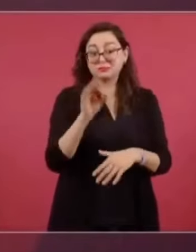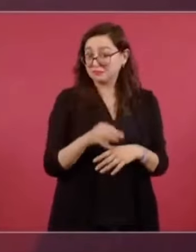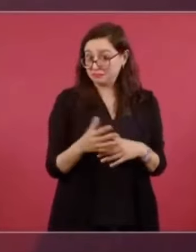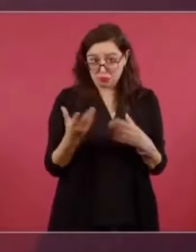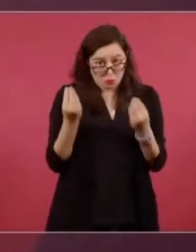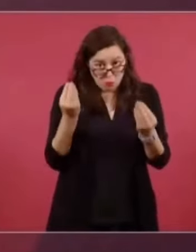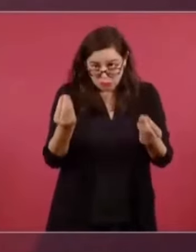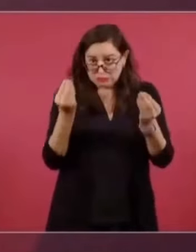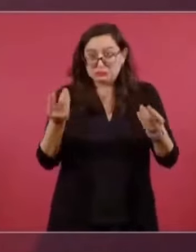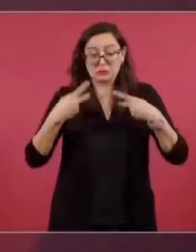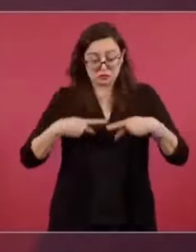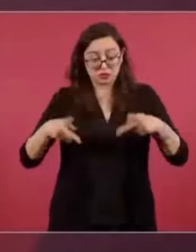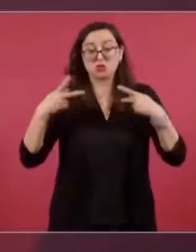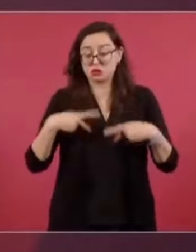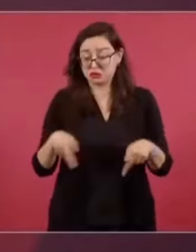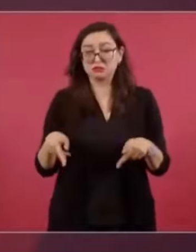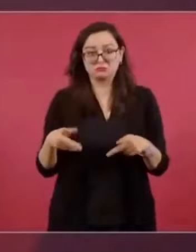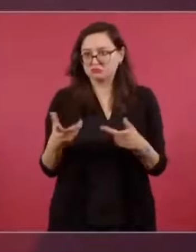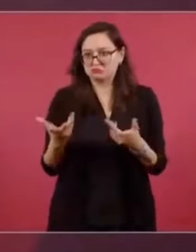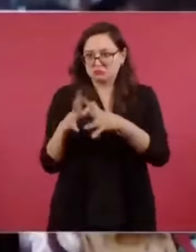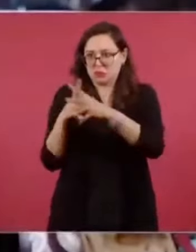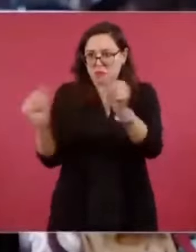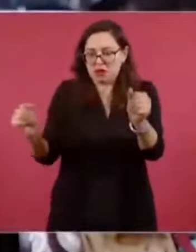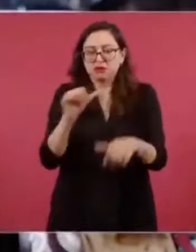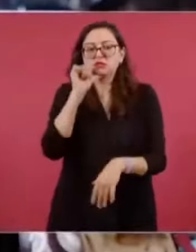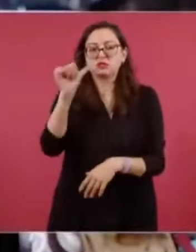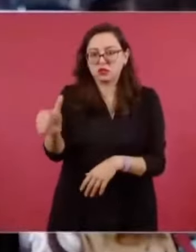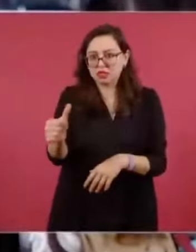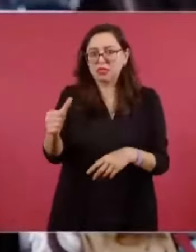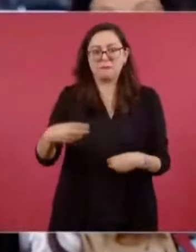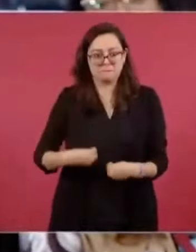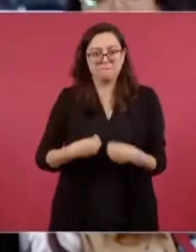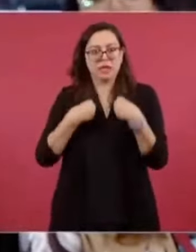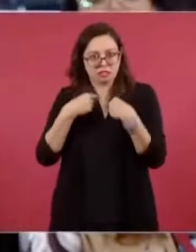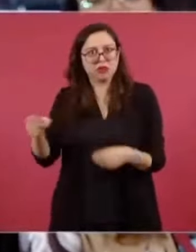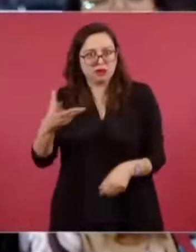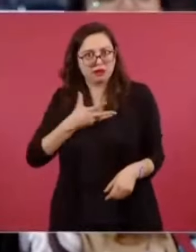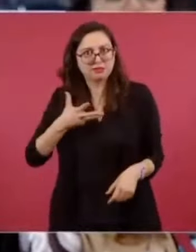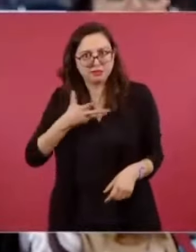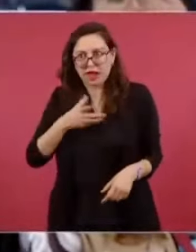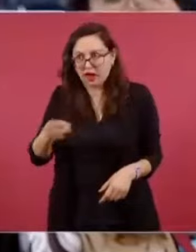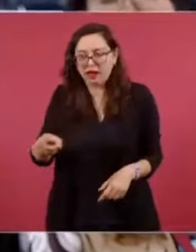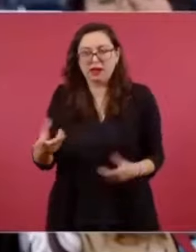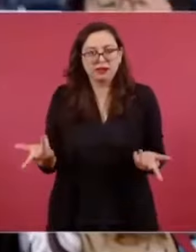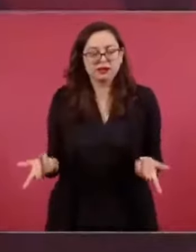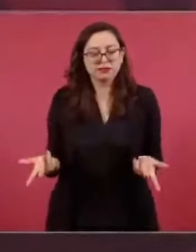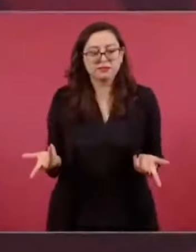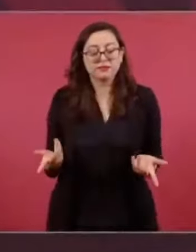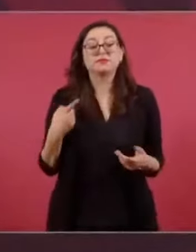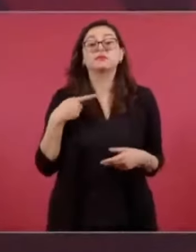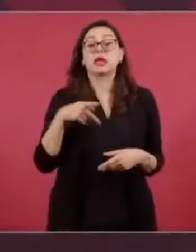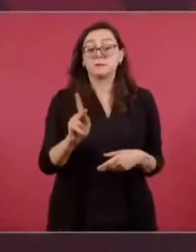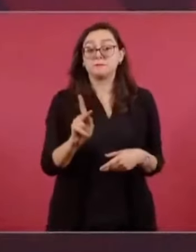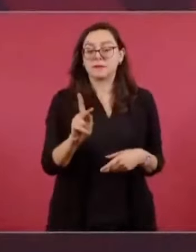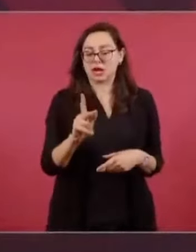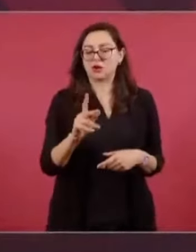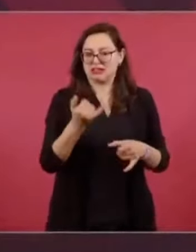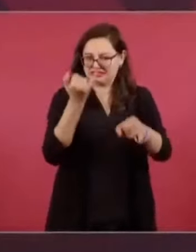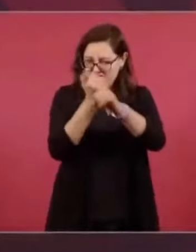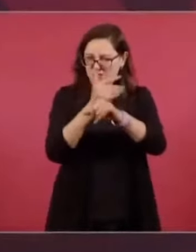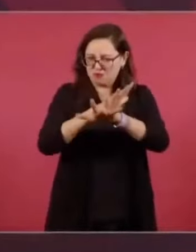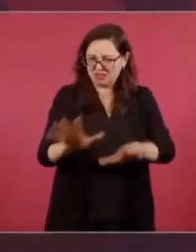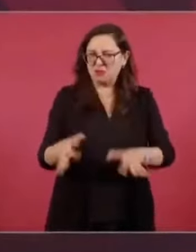los que hemos encontrado con vida, pero el dato exacto